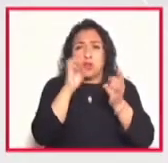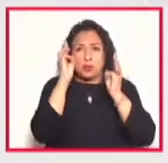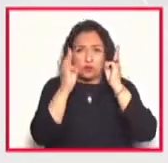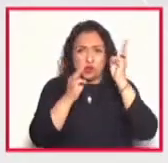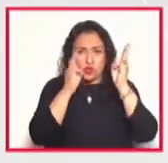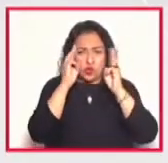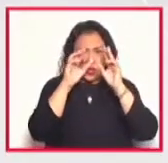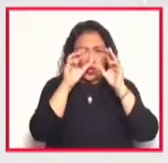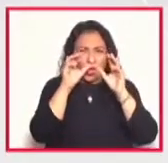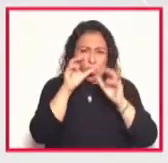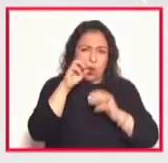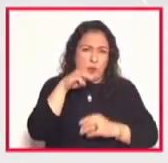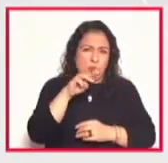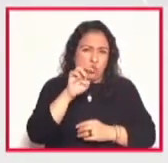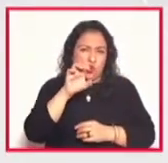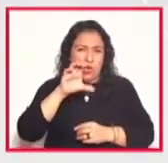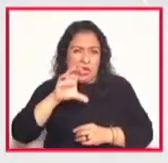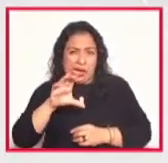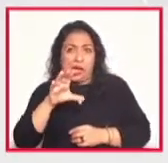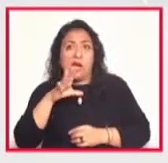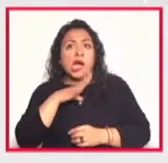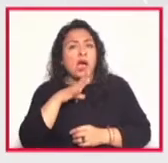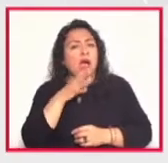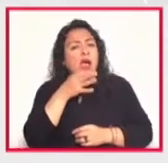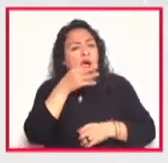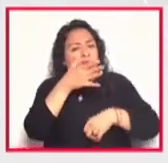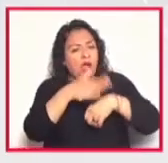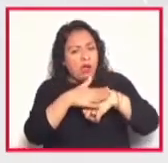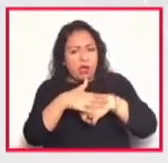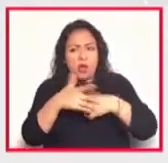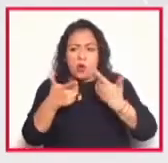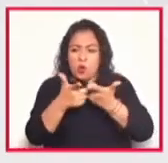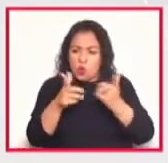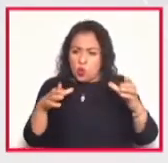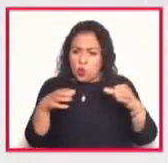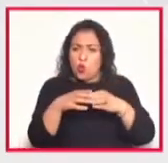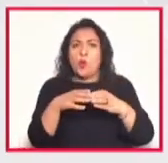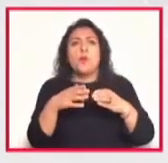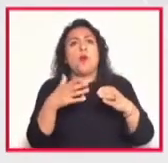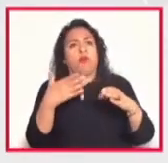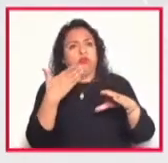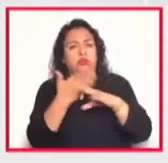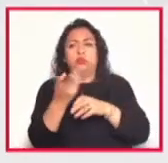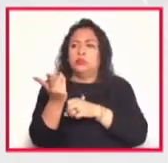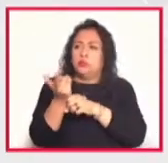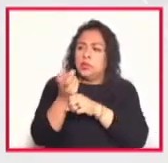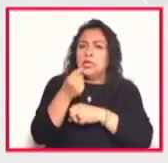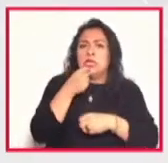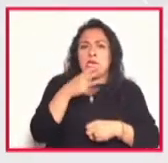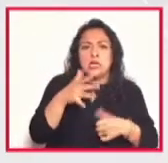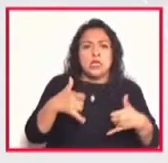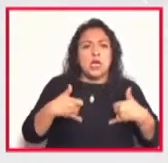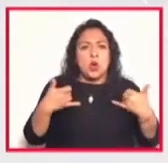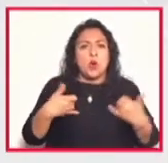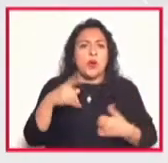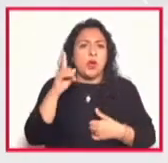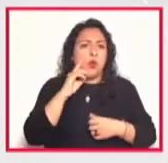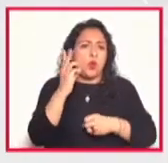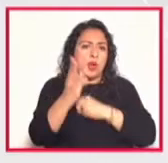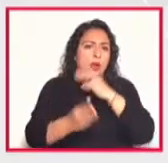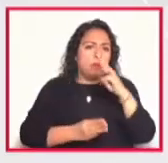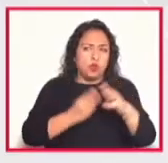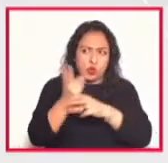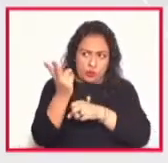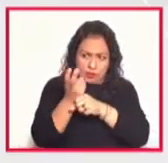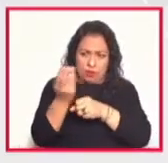que pretende ser un ejercicio de enunciación colectiva. Invitar a las niñas a las jóvenes y a las mujeres del mundo a que envíen